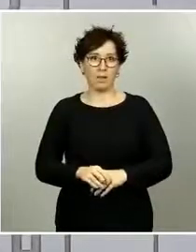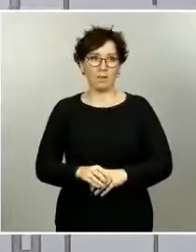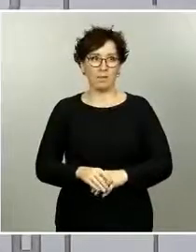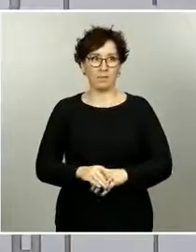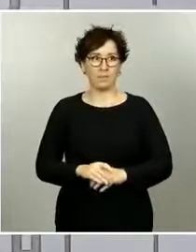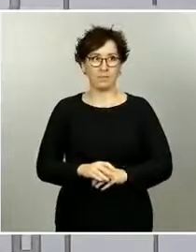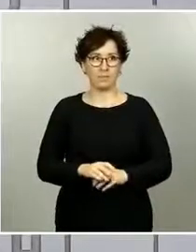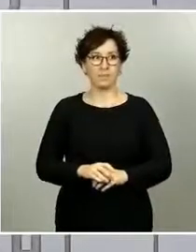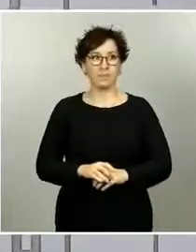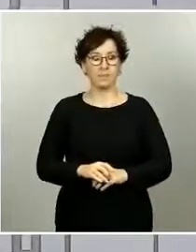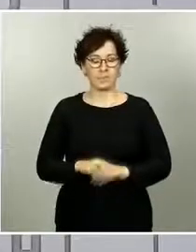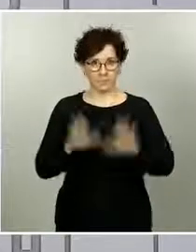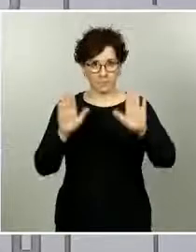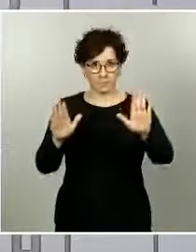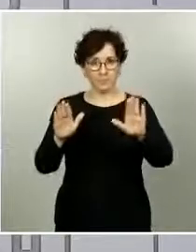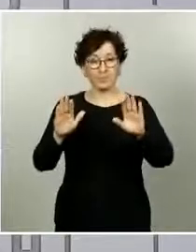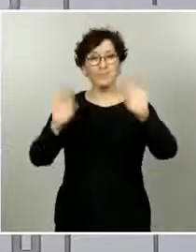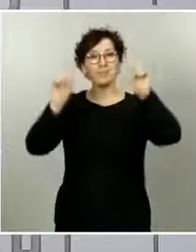reinfecciones?